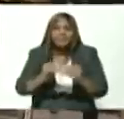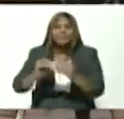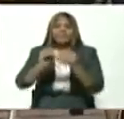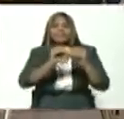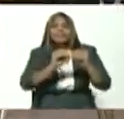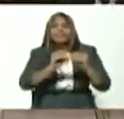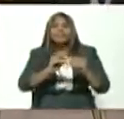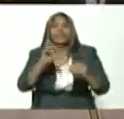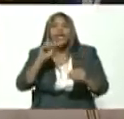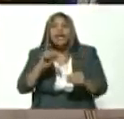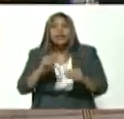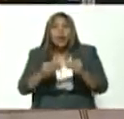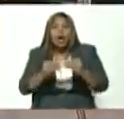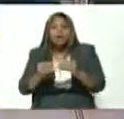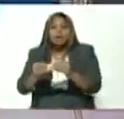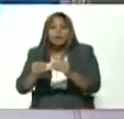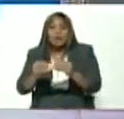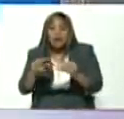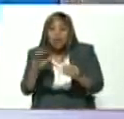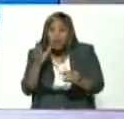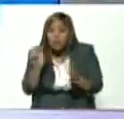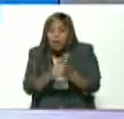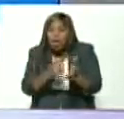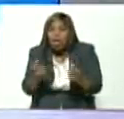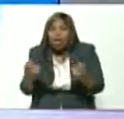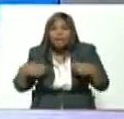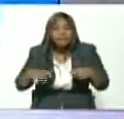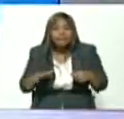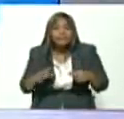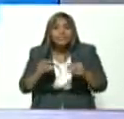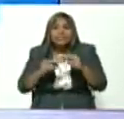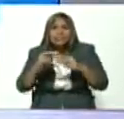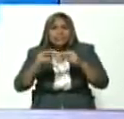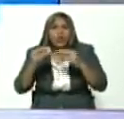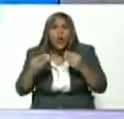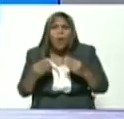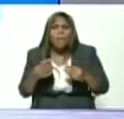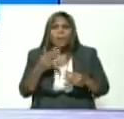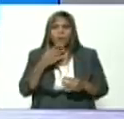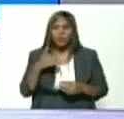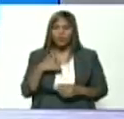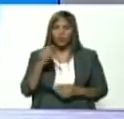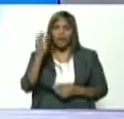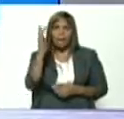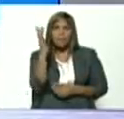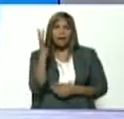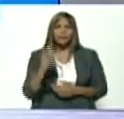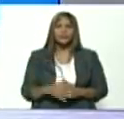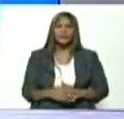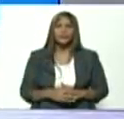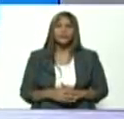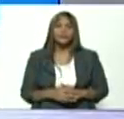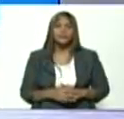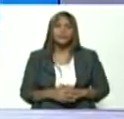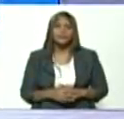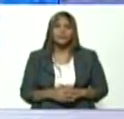algo de la nada es un milagro como que yo hiciera así con la mano y me apareciera una